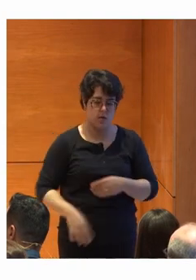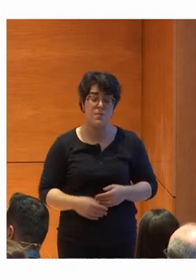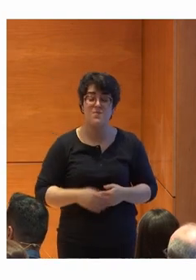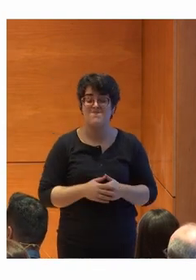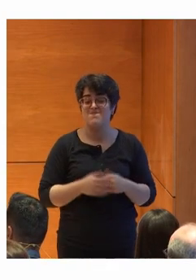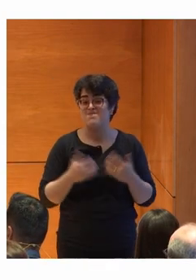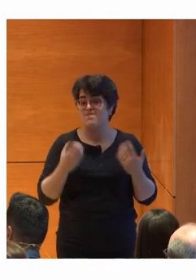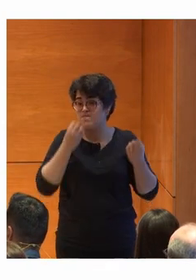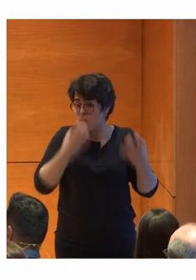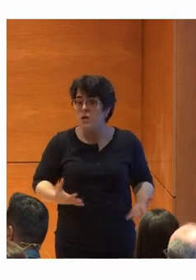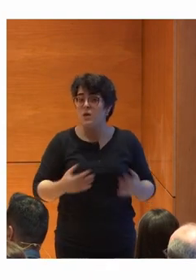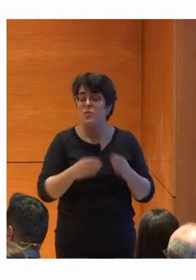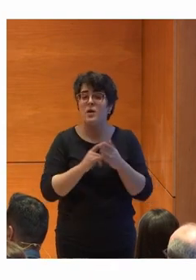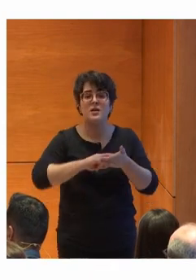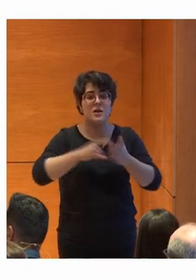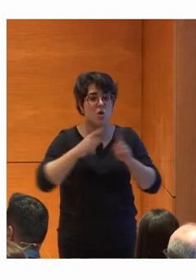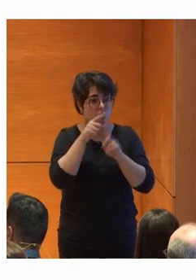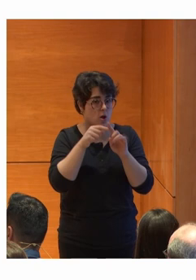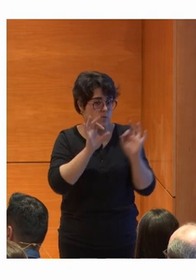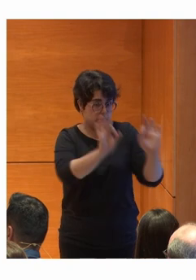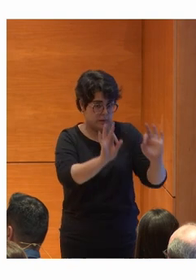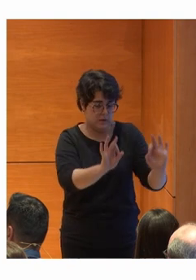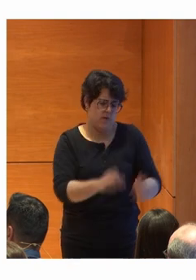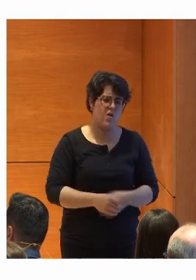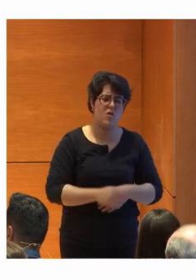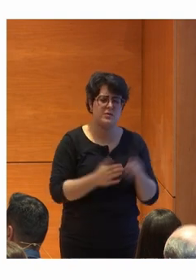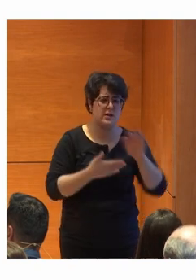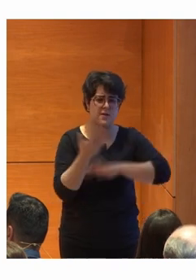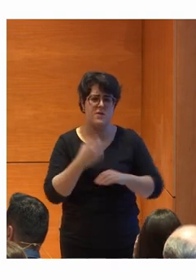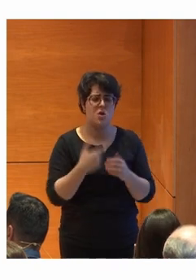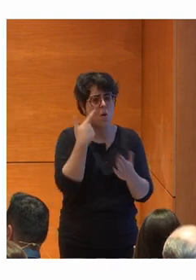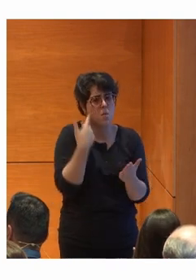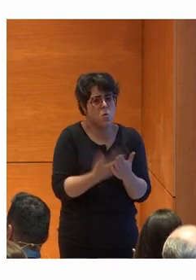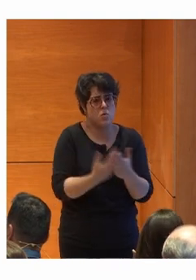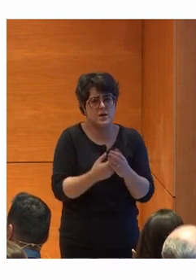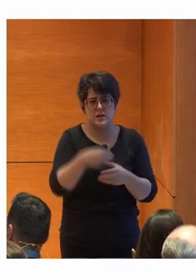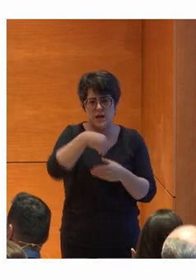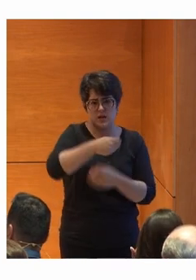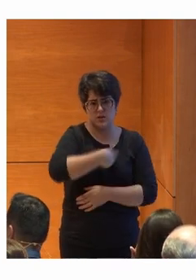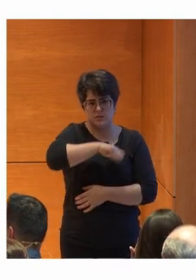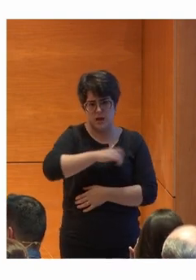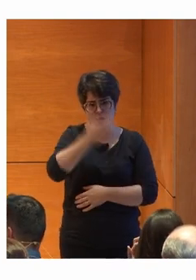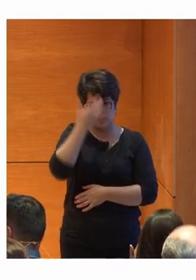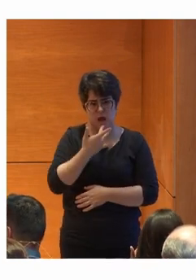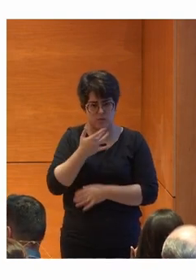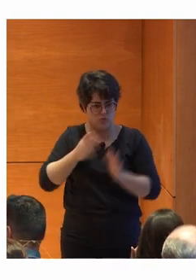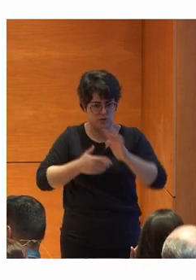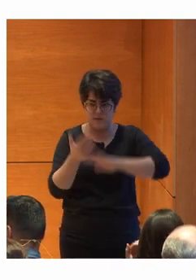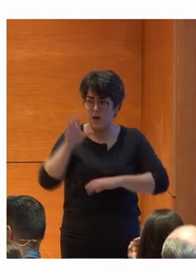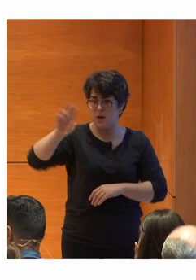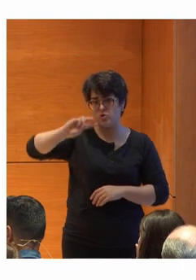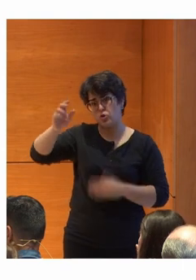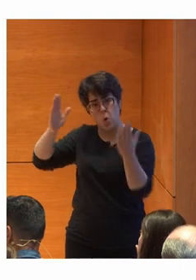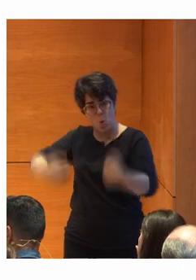Bueno, tecnología con propósito. Ya hemos dicho que es una iniciativa 100% local de Samsung en España, no existe en otro país.